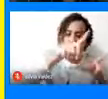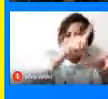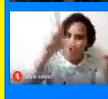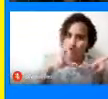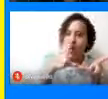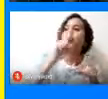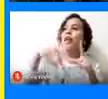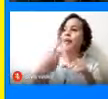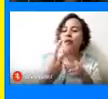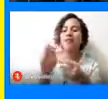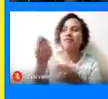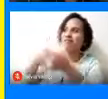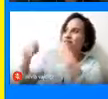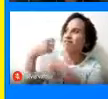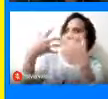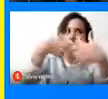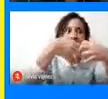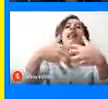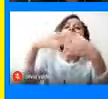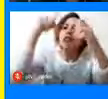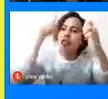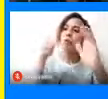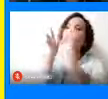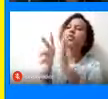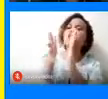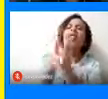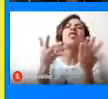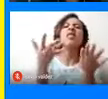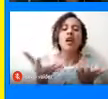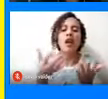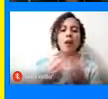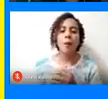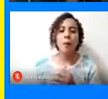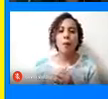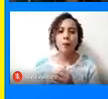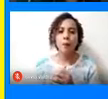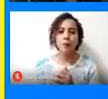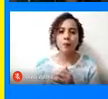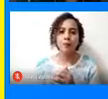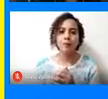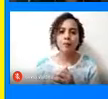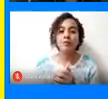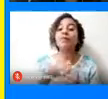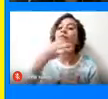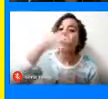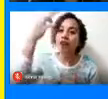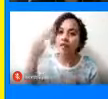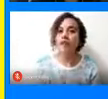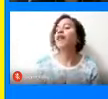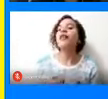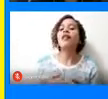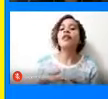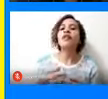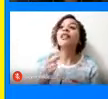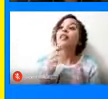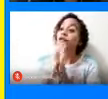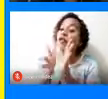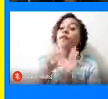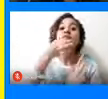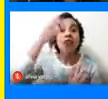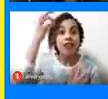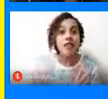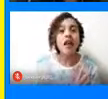productivo, debemos informar veraz, dar información veraz